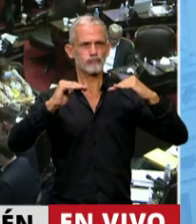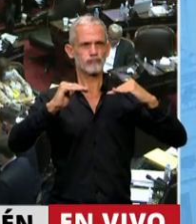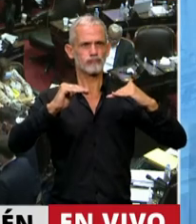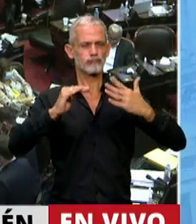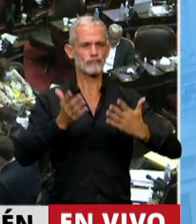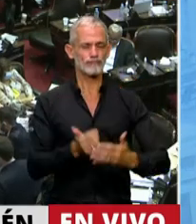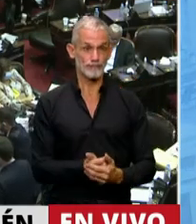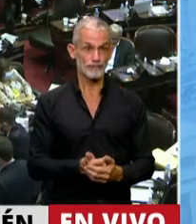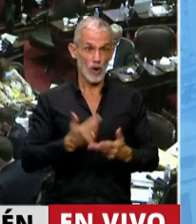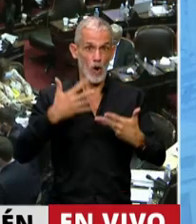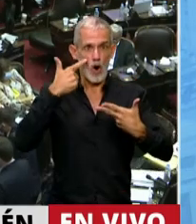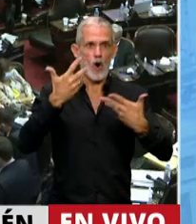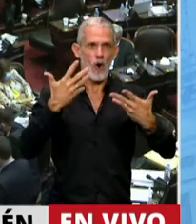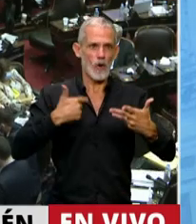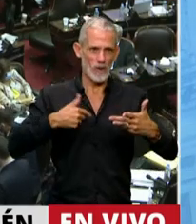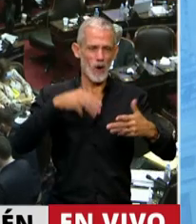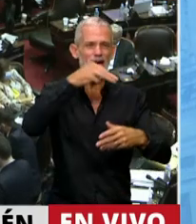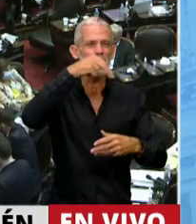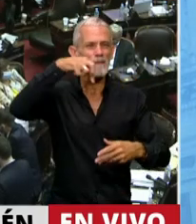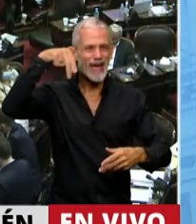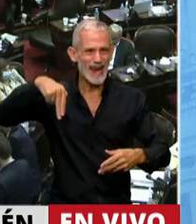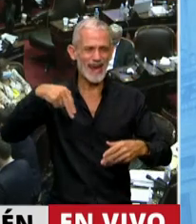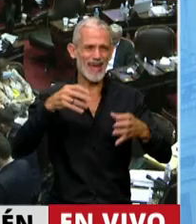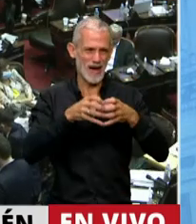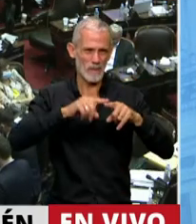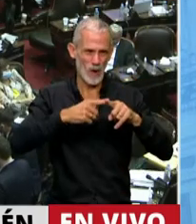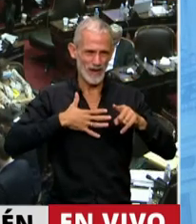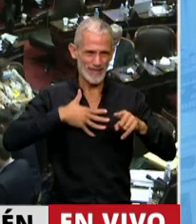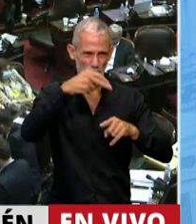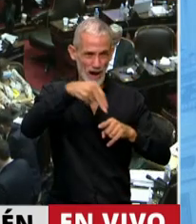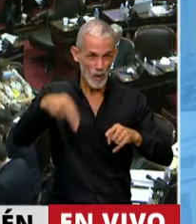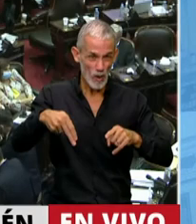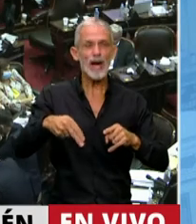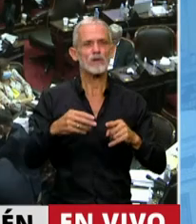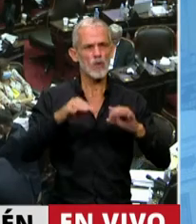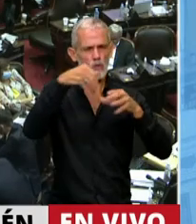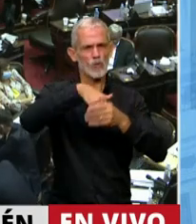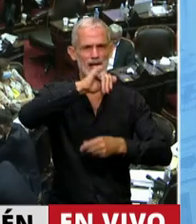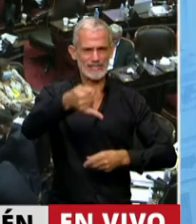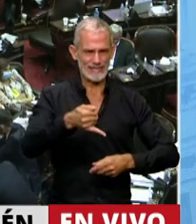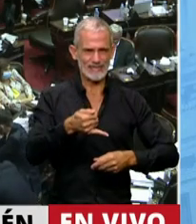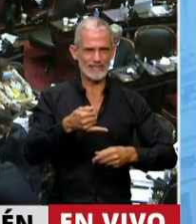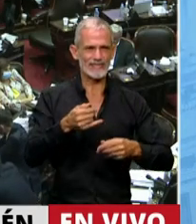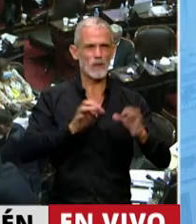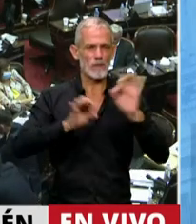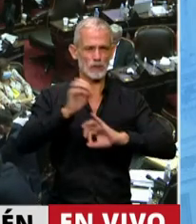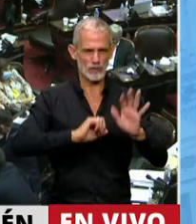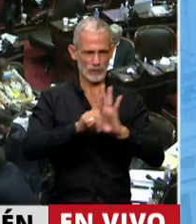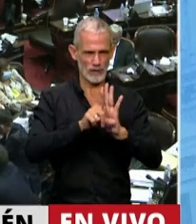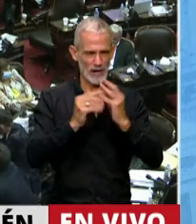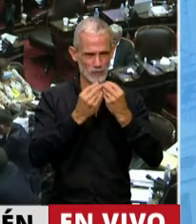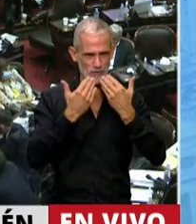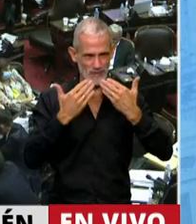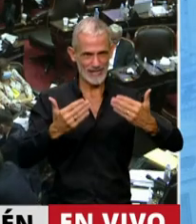Por supuesto que desde el Movimiento Popular Neuquino vamos a acompañar esta iniciativa. Muchas gracias.